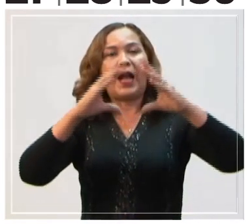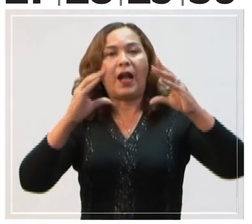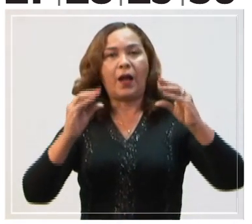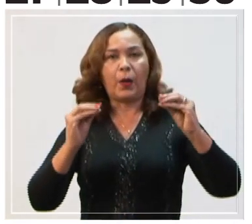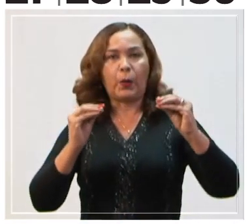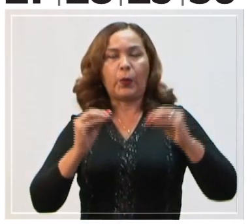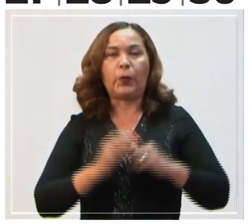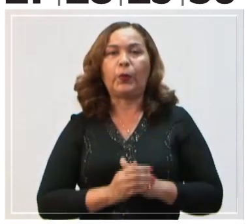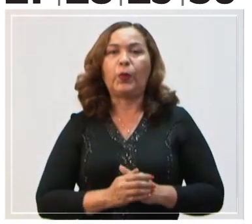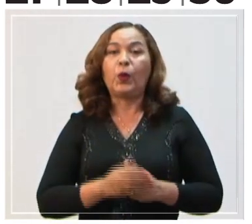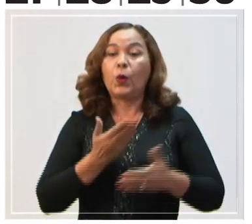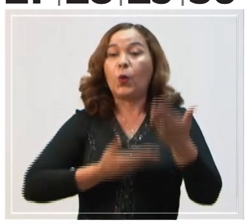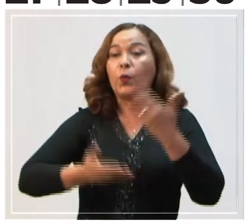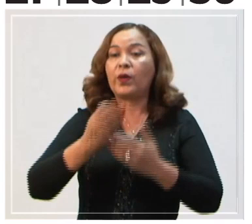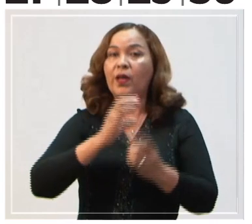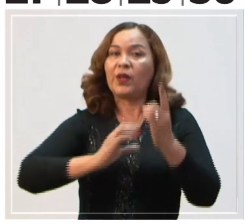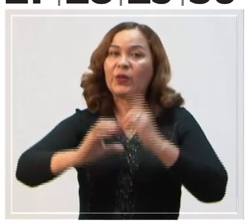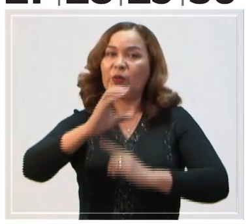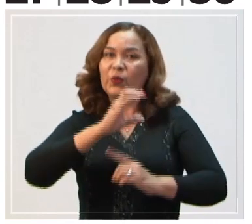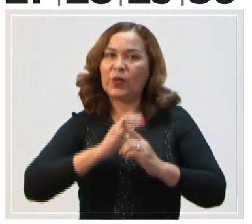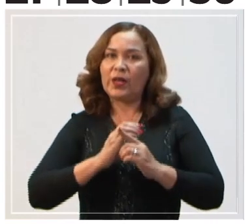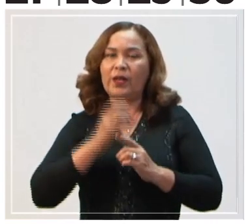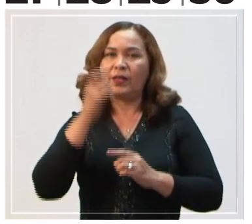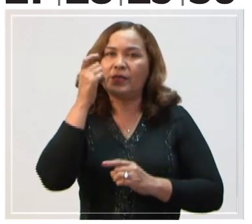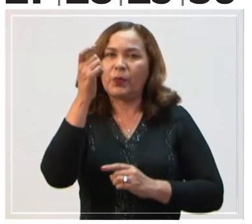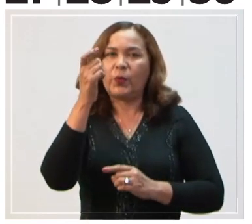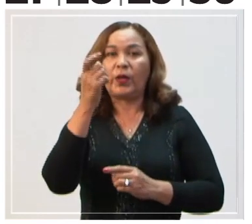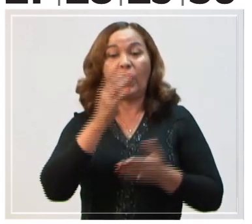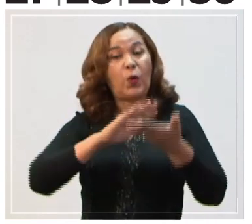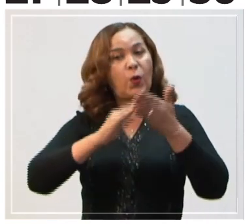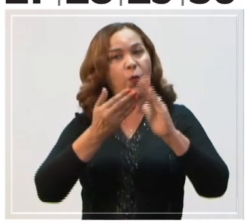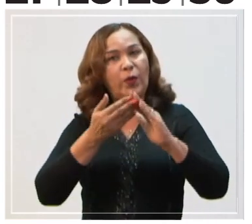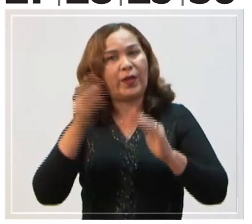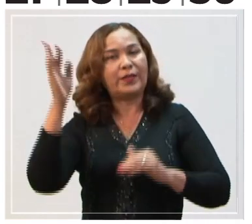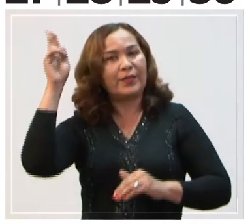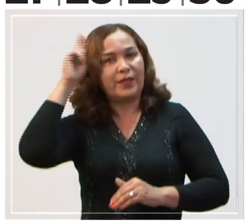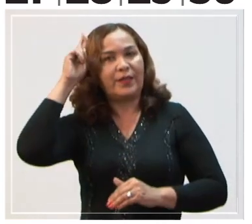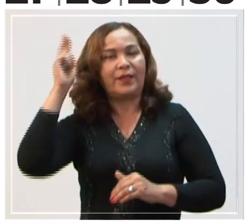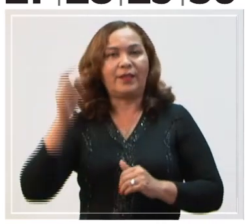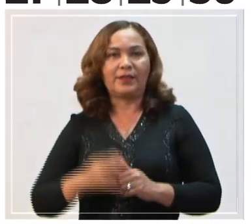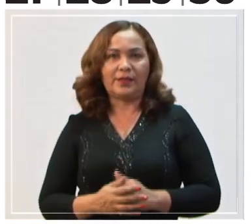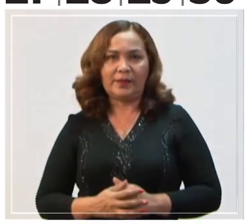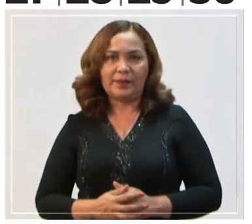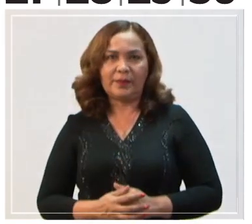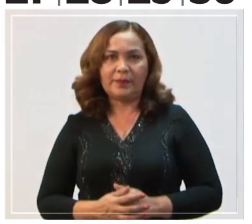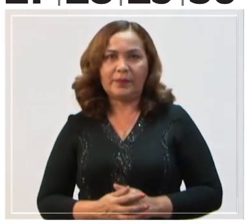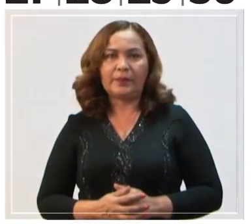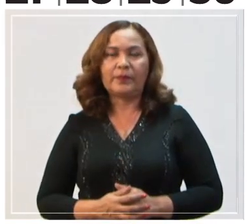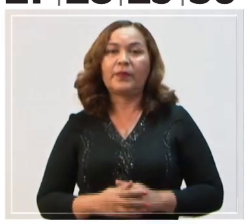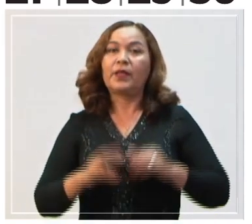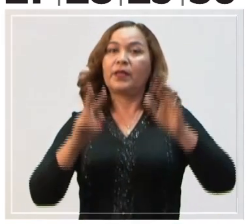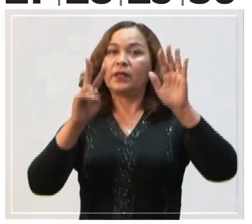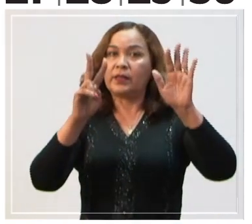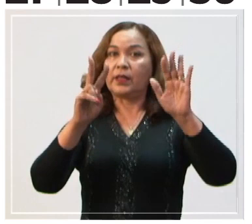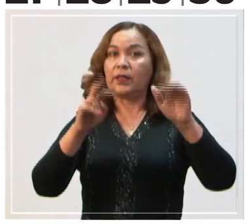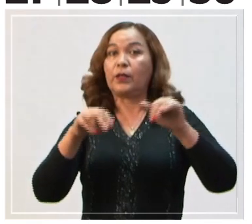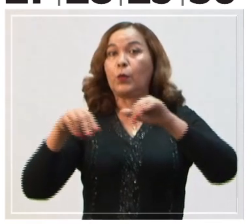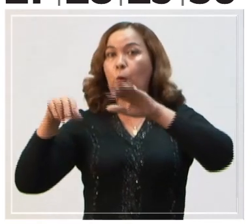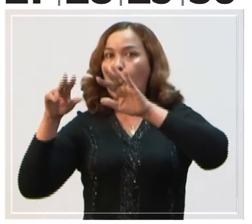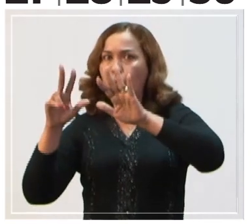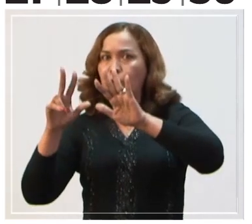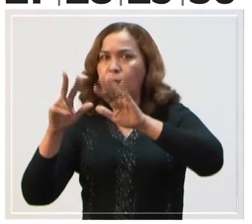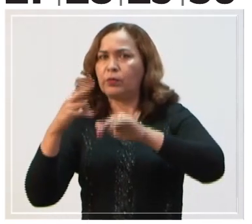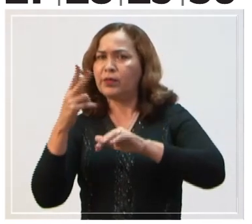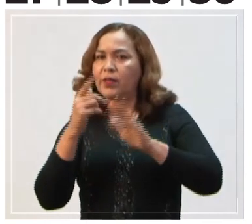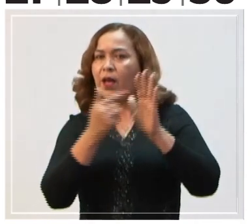Cacao. Convivencias Culturales de los Pueblos y Comunidades Indígenas. Día 7 y